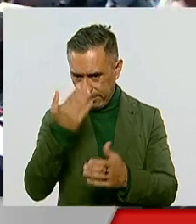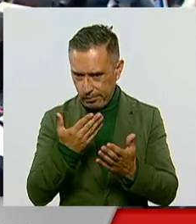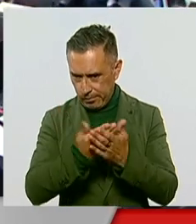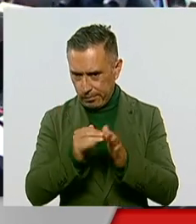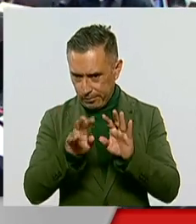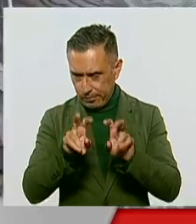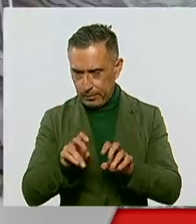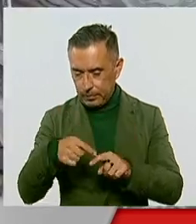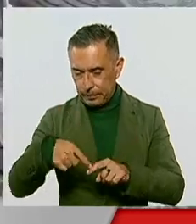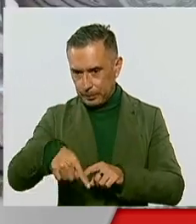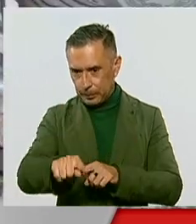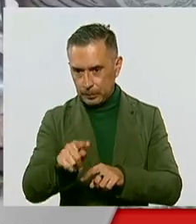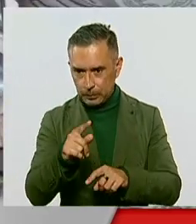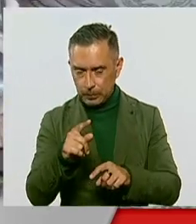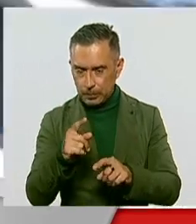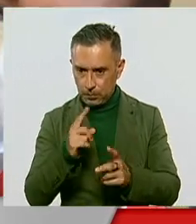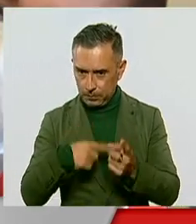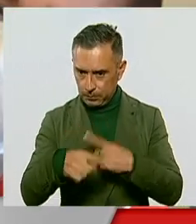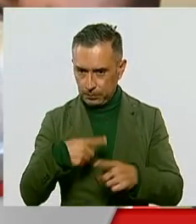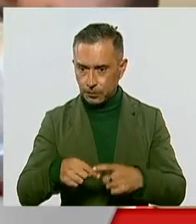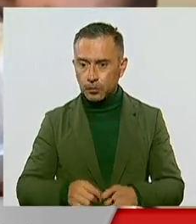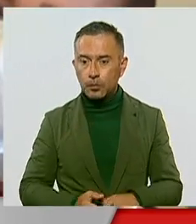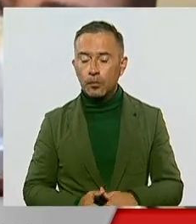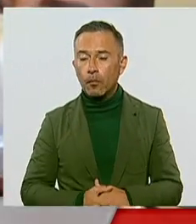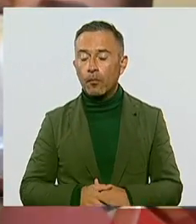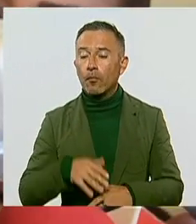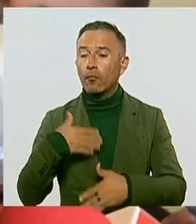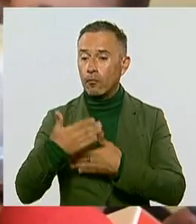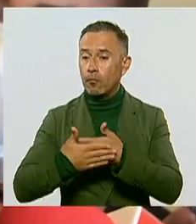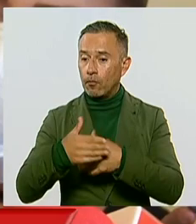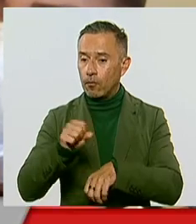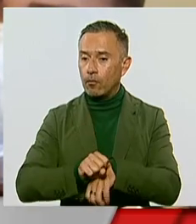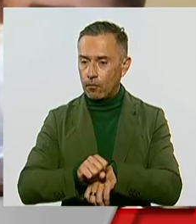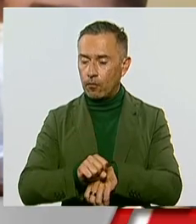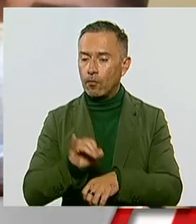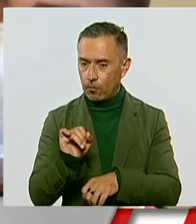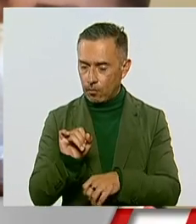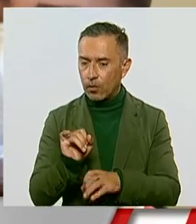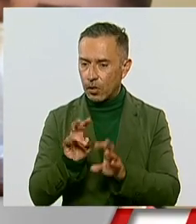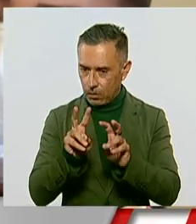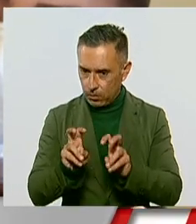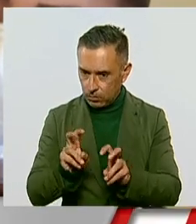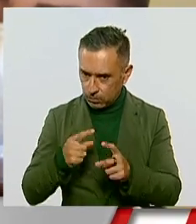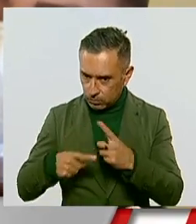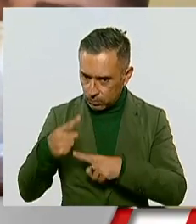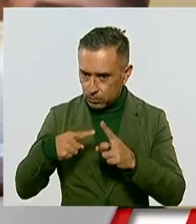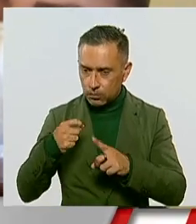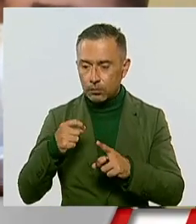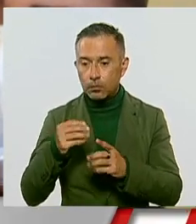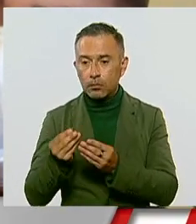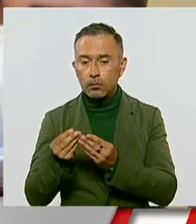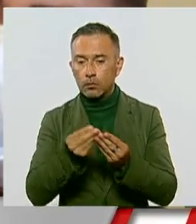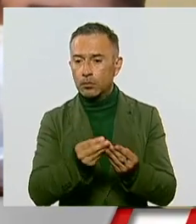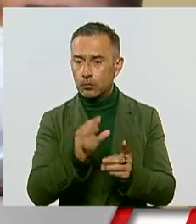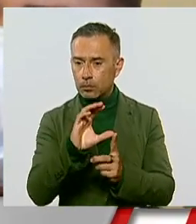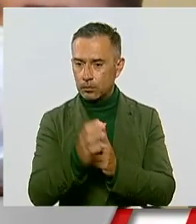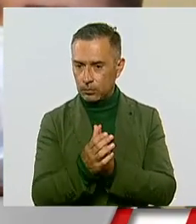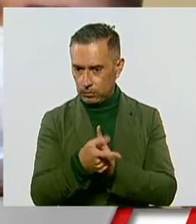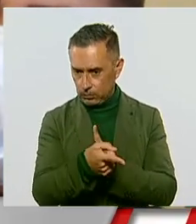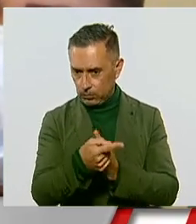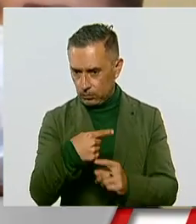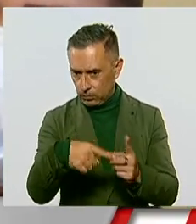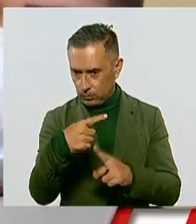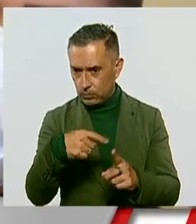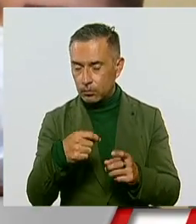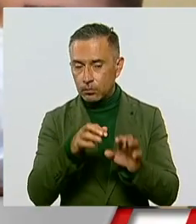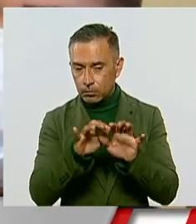los próximos días. La semana que entra, vamos a discutirlo, se turnó a comisiones y está en proceso de